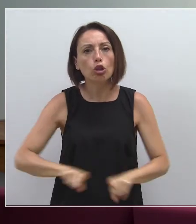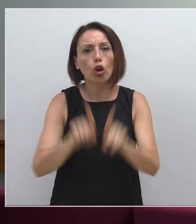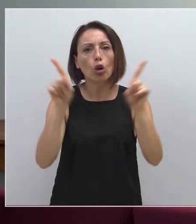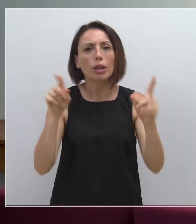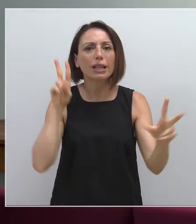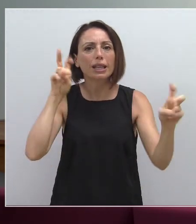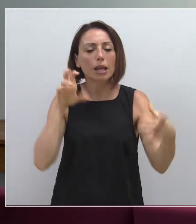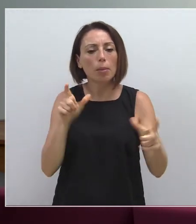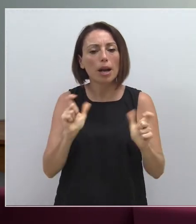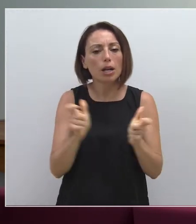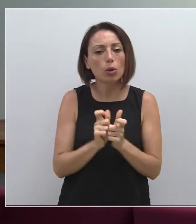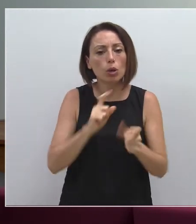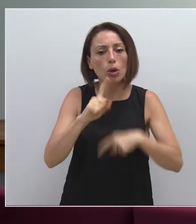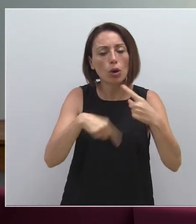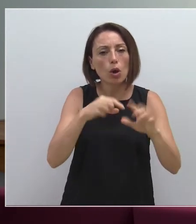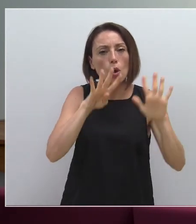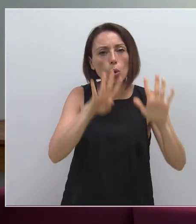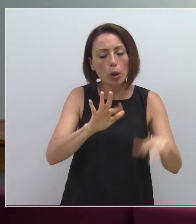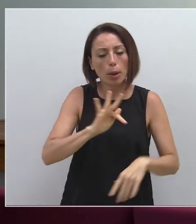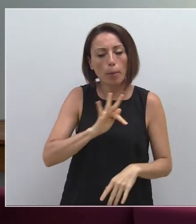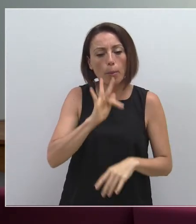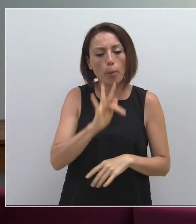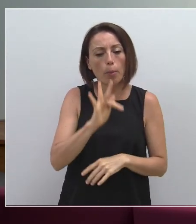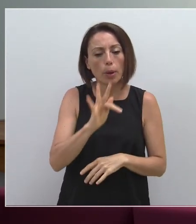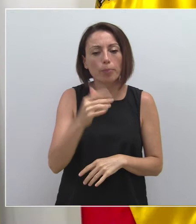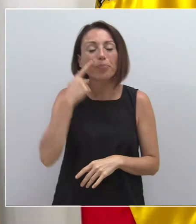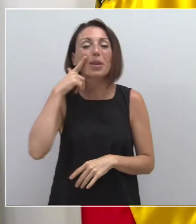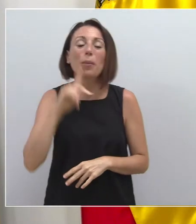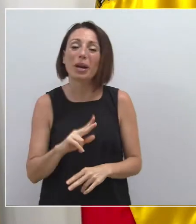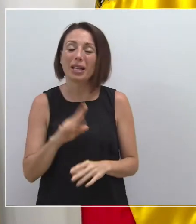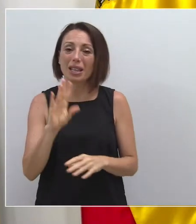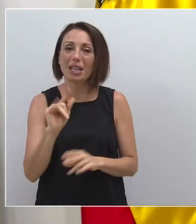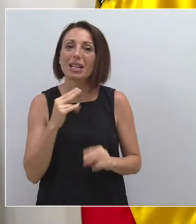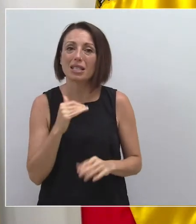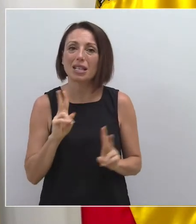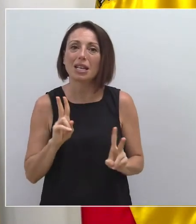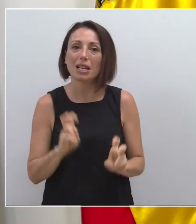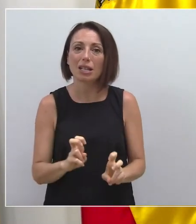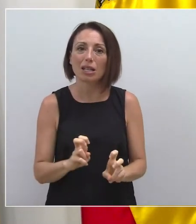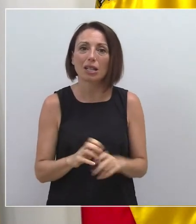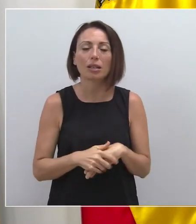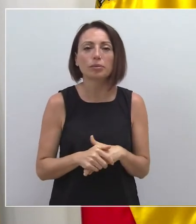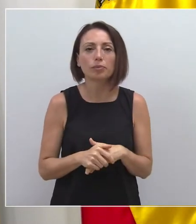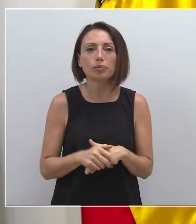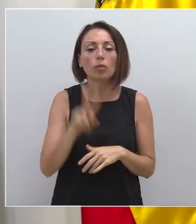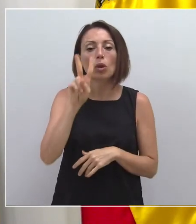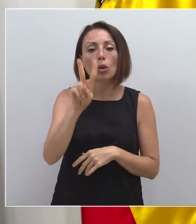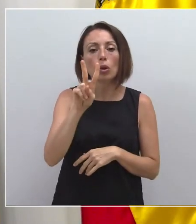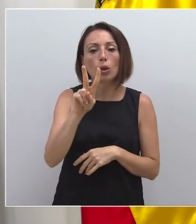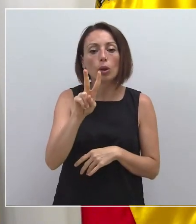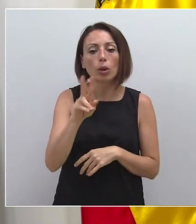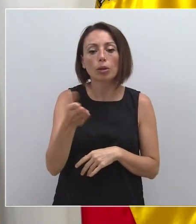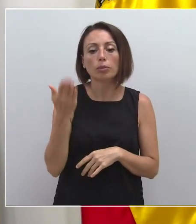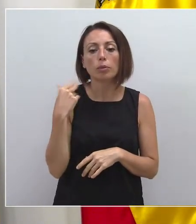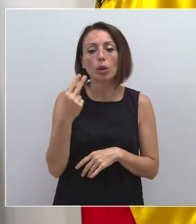reunión familiar de la que hablaba ayer de esos nueve positivos o no? En principio parece que sí. Como lógicamente son dos últimos casos de las